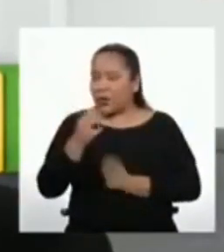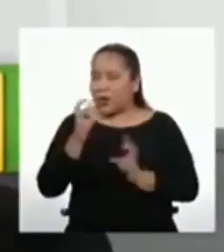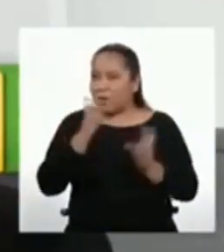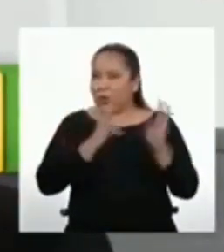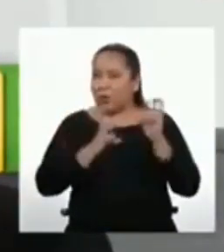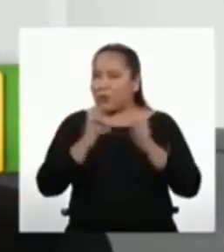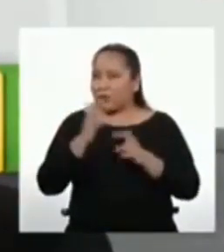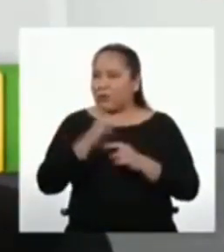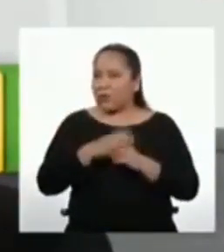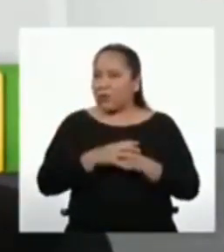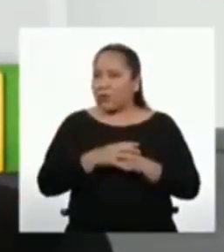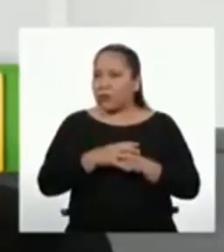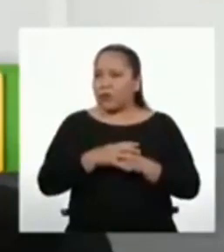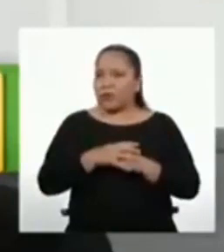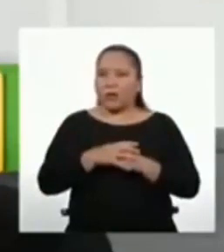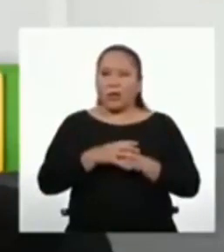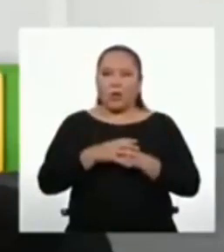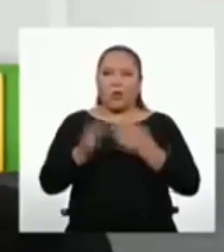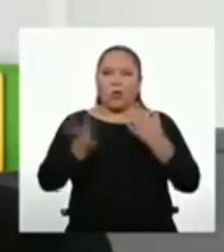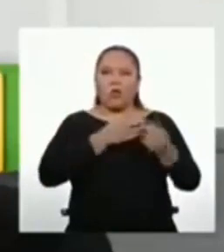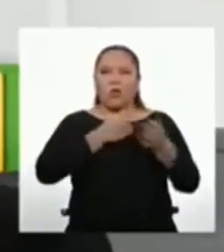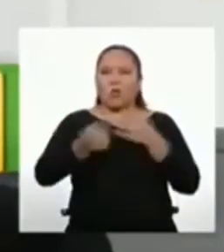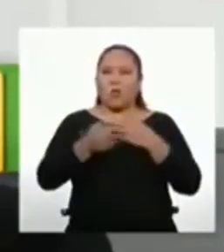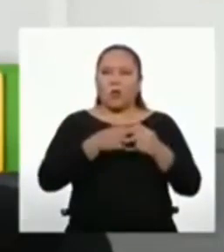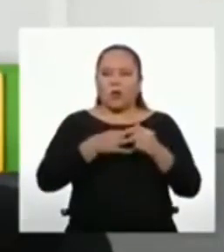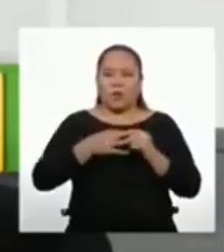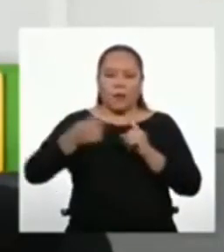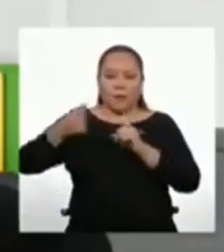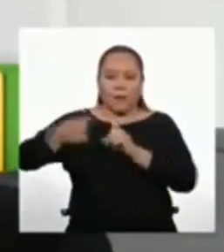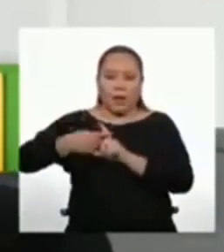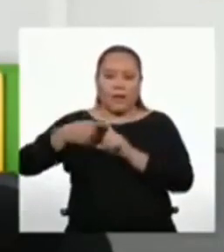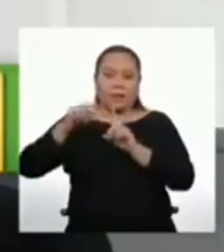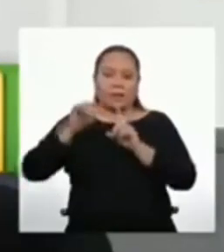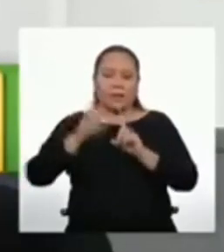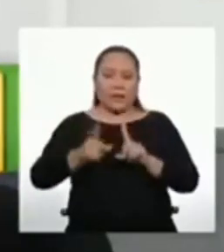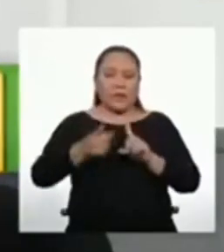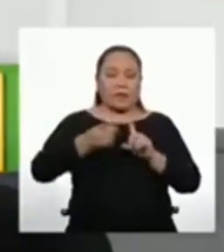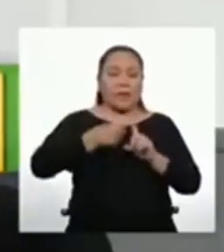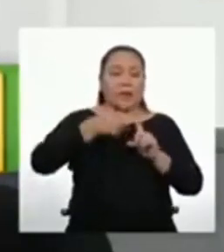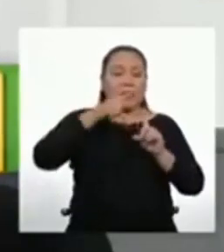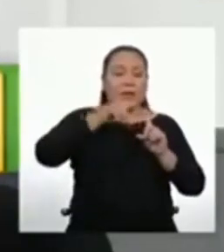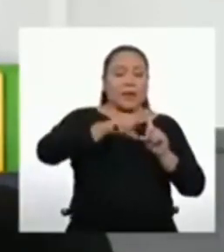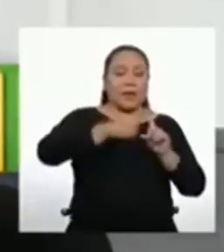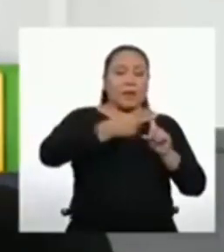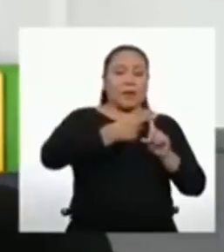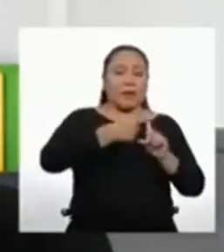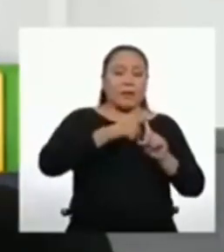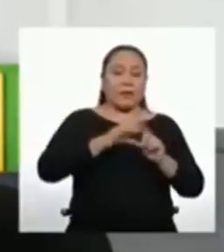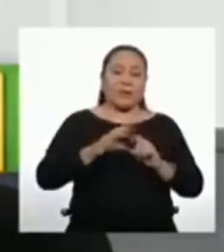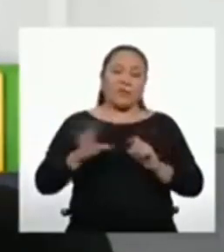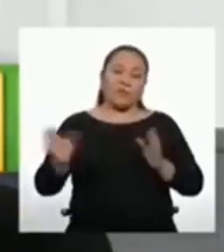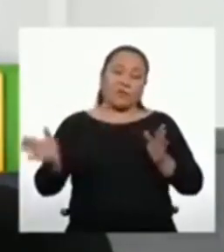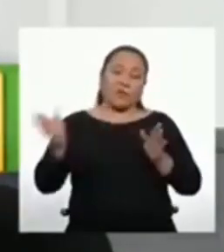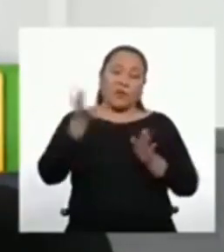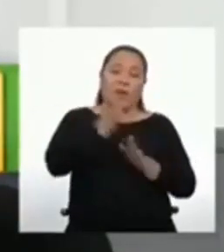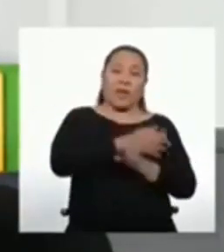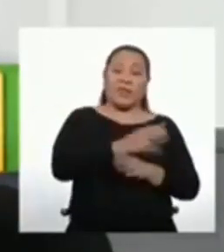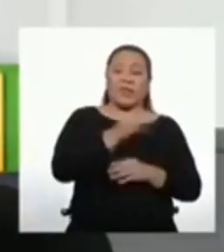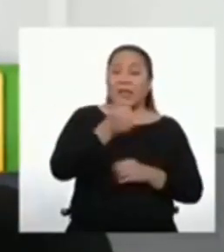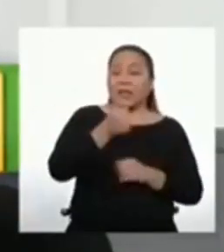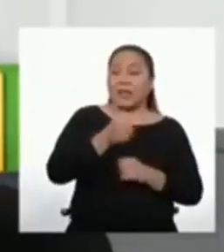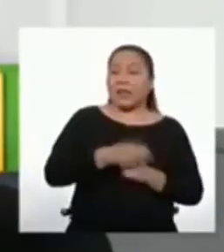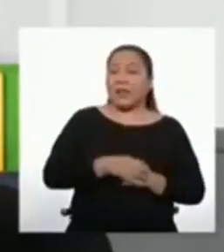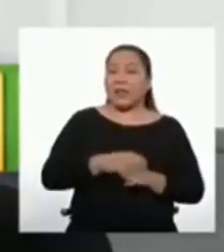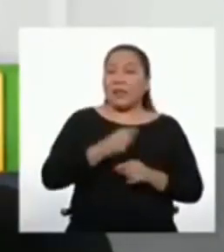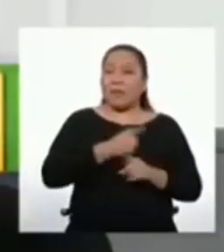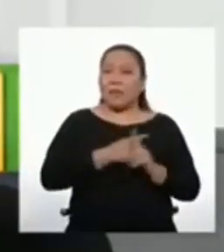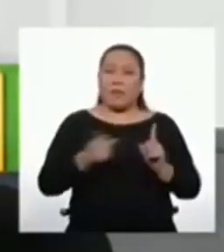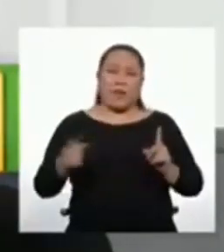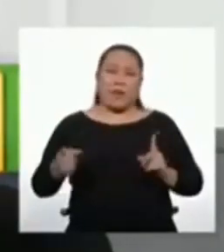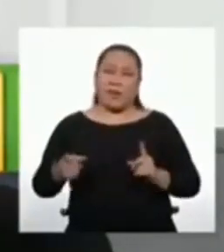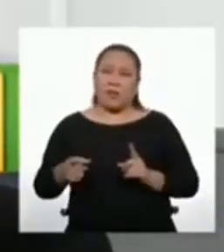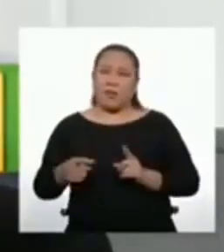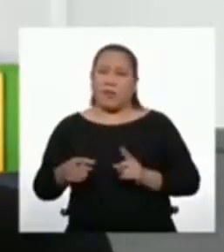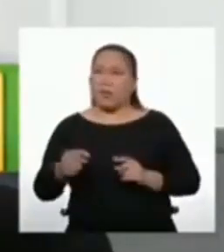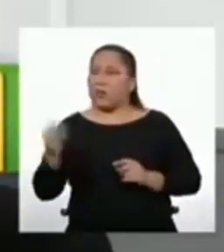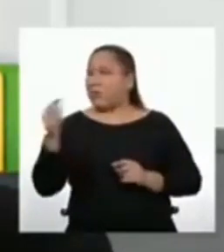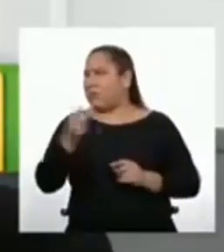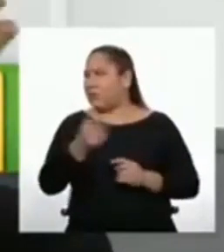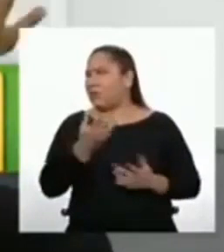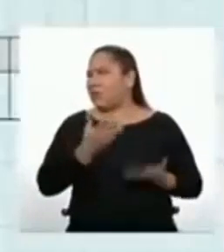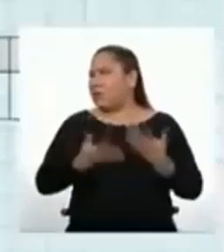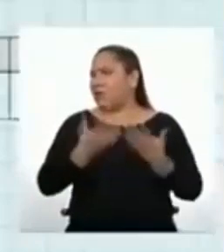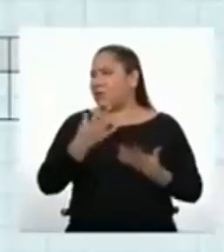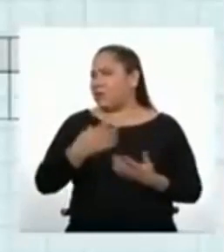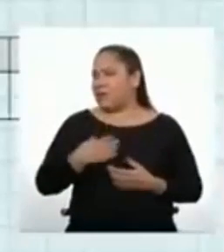problema con sumar 6 en una tabla si nos piden llegar al día 10. Pero ¿no es un poco trabajoso hacer lo mismo si te piden